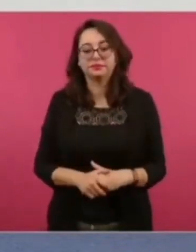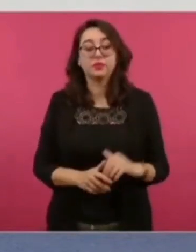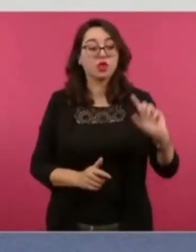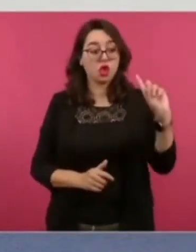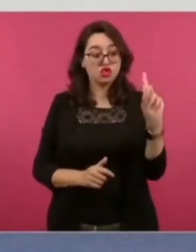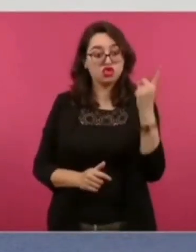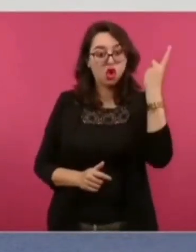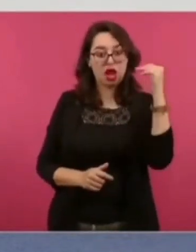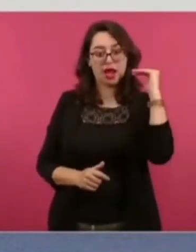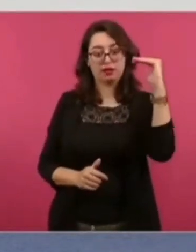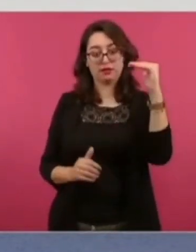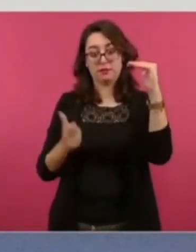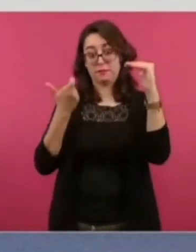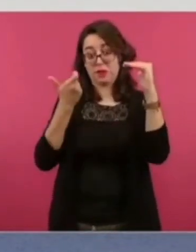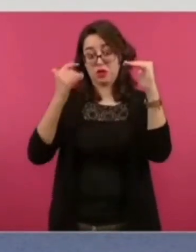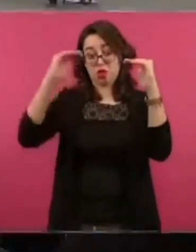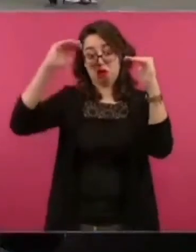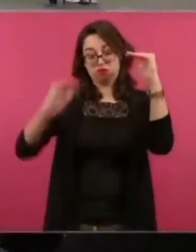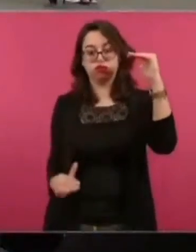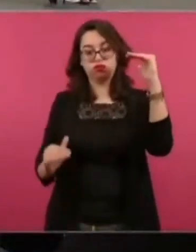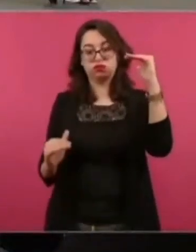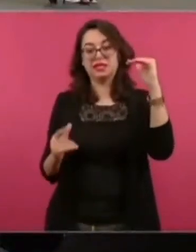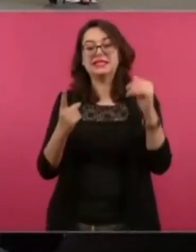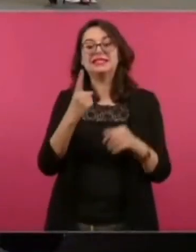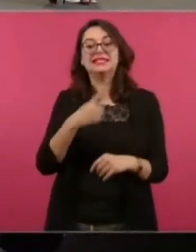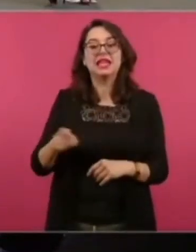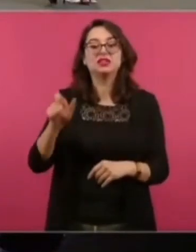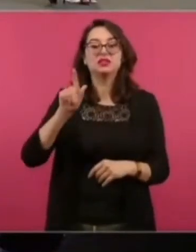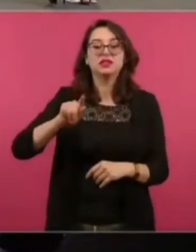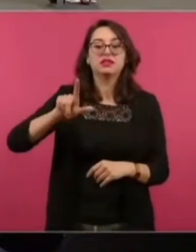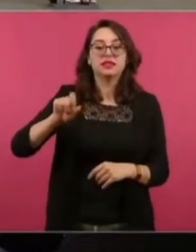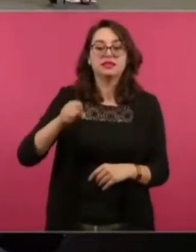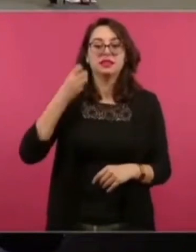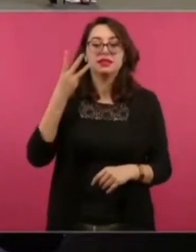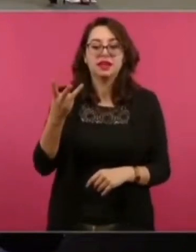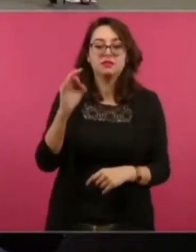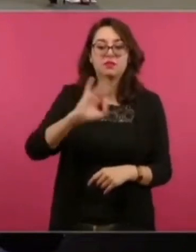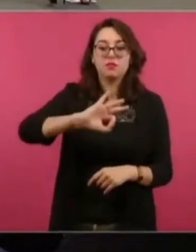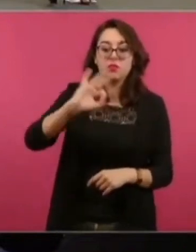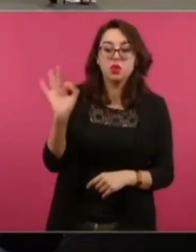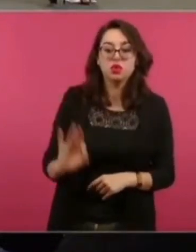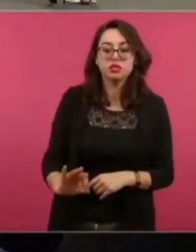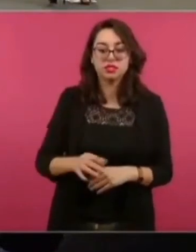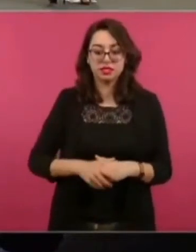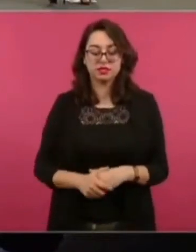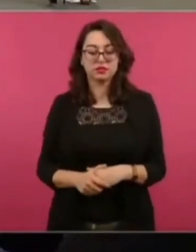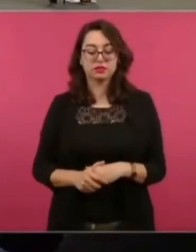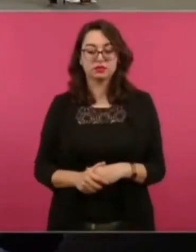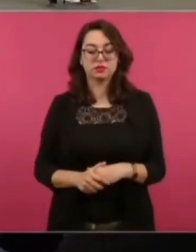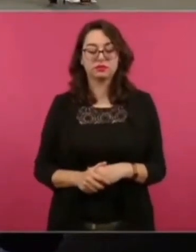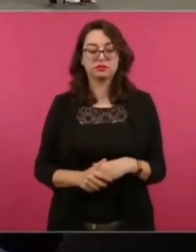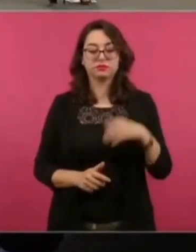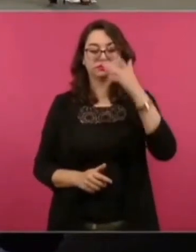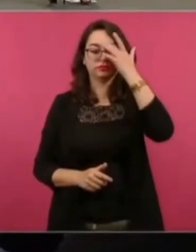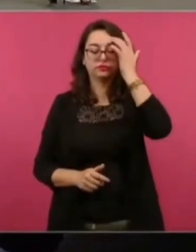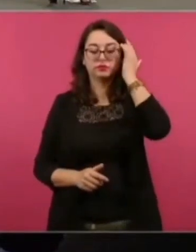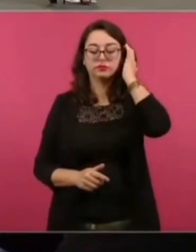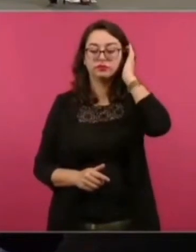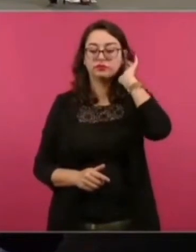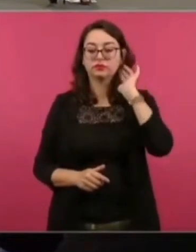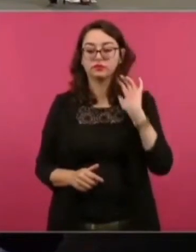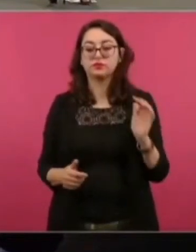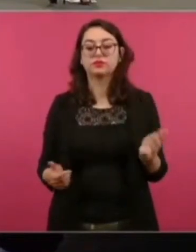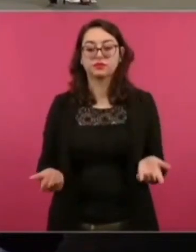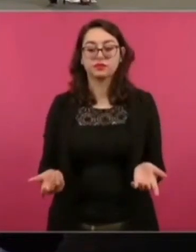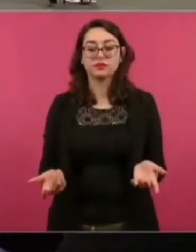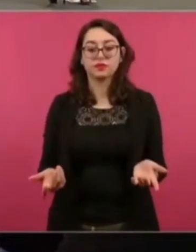173% la devaluación. Claro que por eso fue